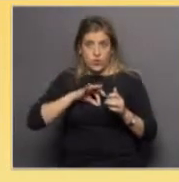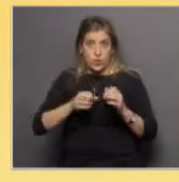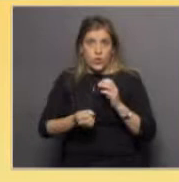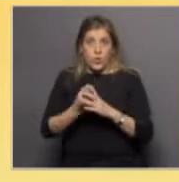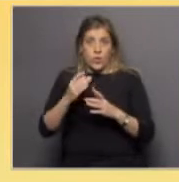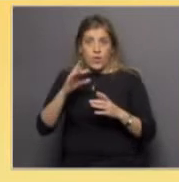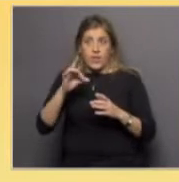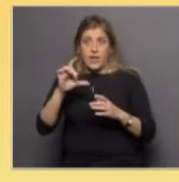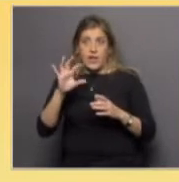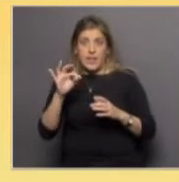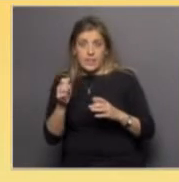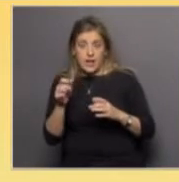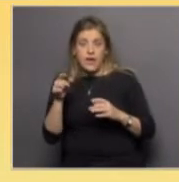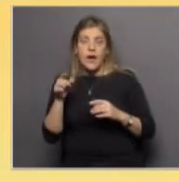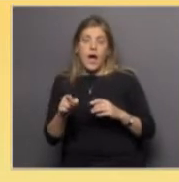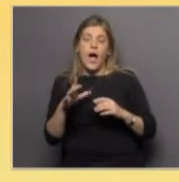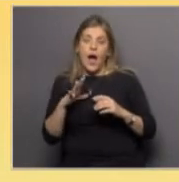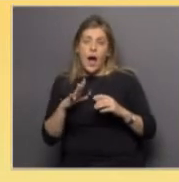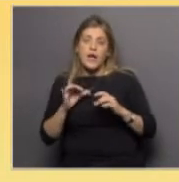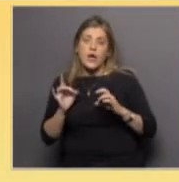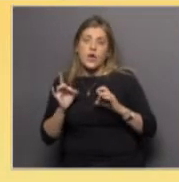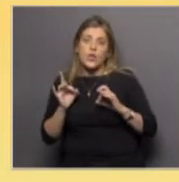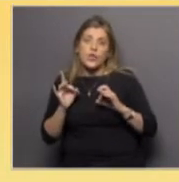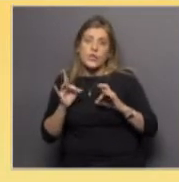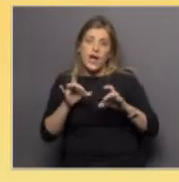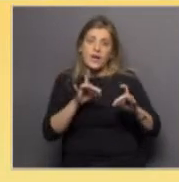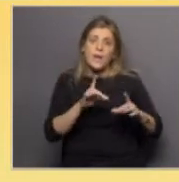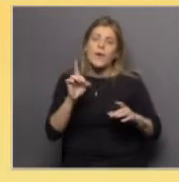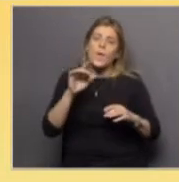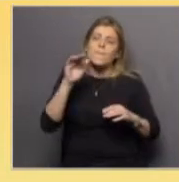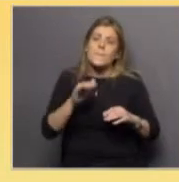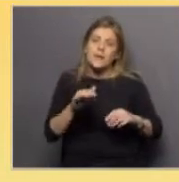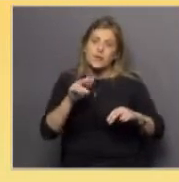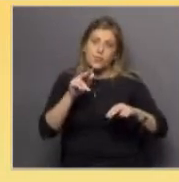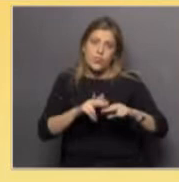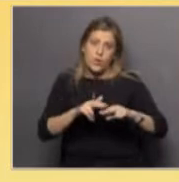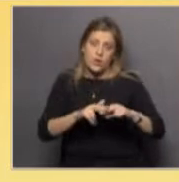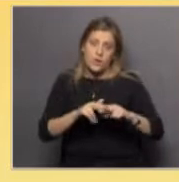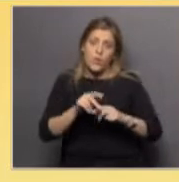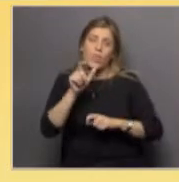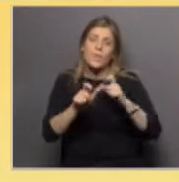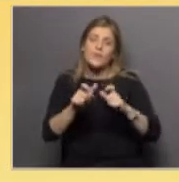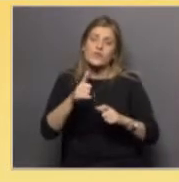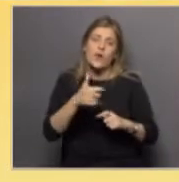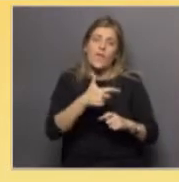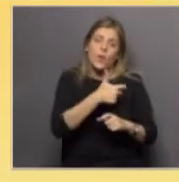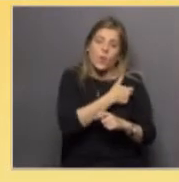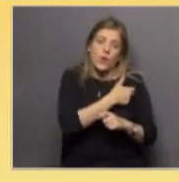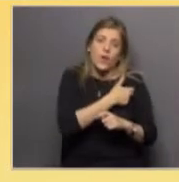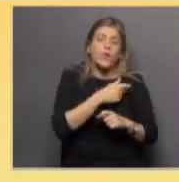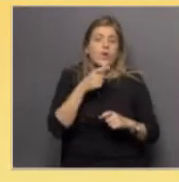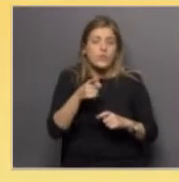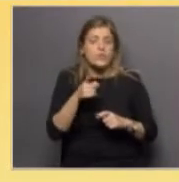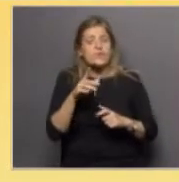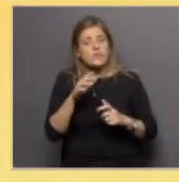aumenta pero no es igual el aumento de las muertes en la población vacunada lo cual de alguna forma no se